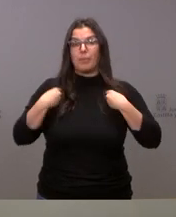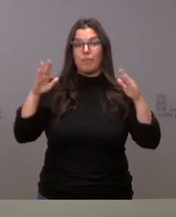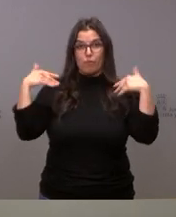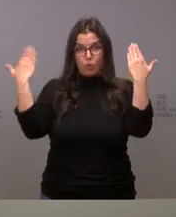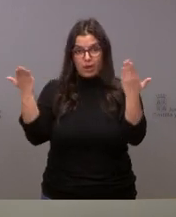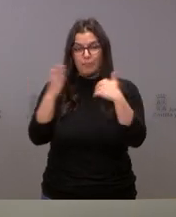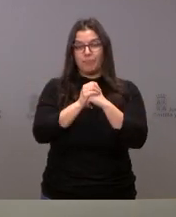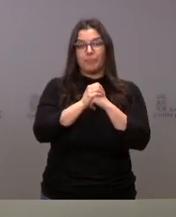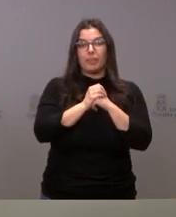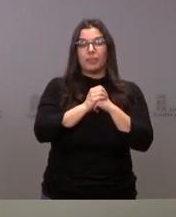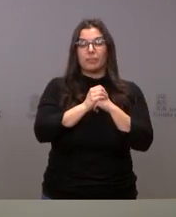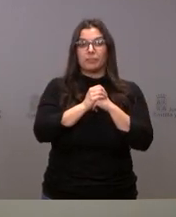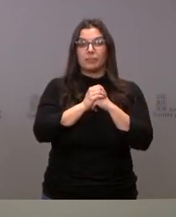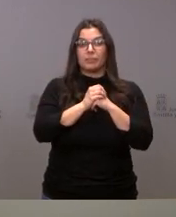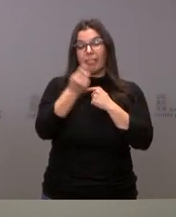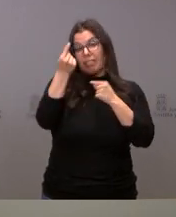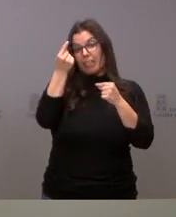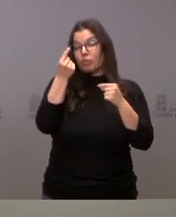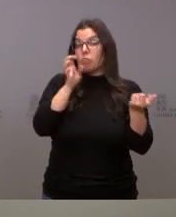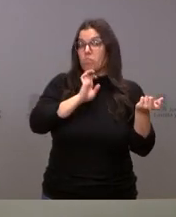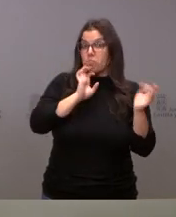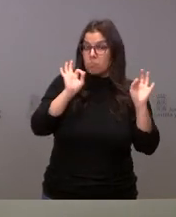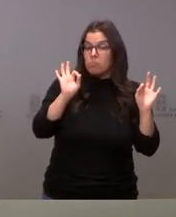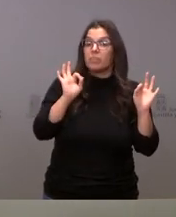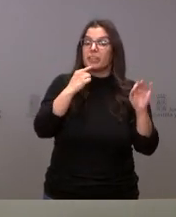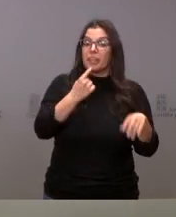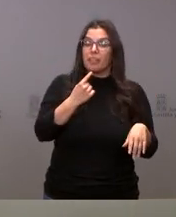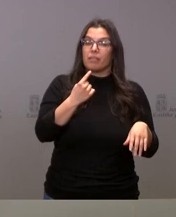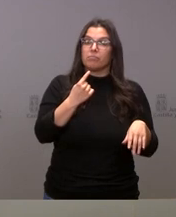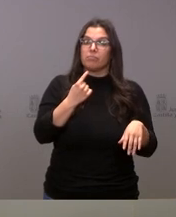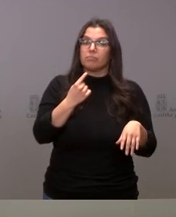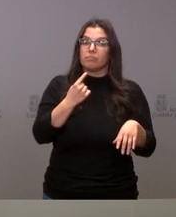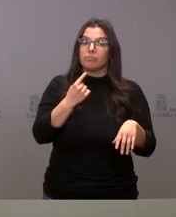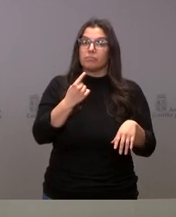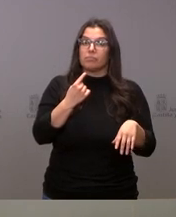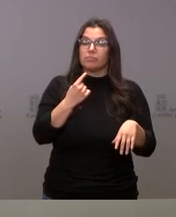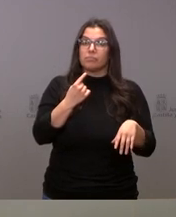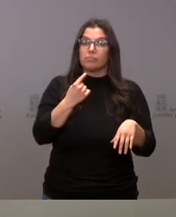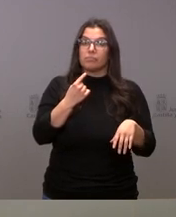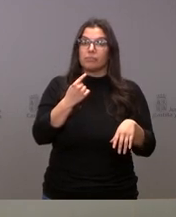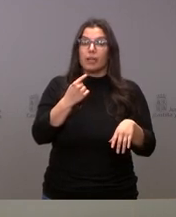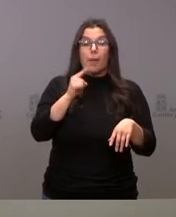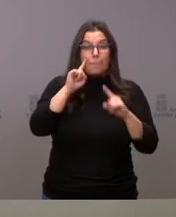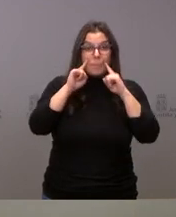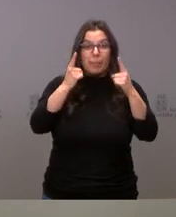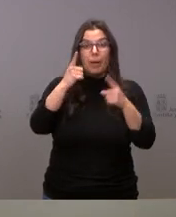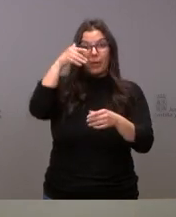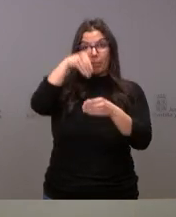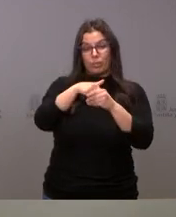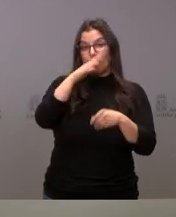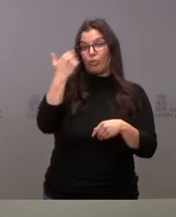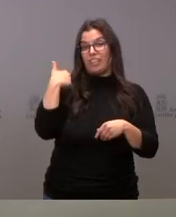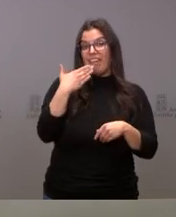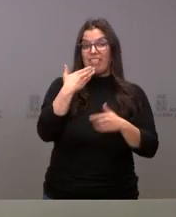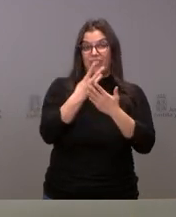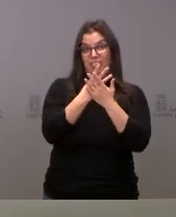Castilla y León y, como dato interesante, indicar que están llamados a votar por primera vez por haber alcanzado la